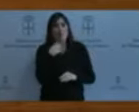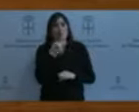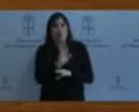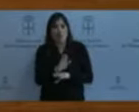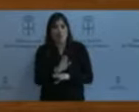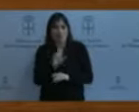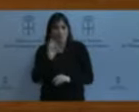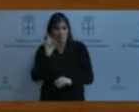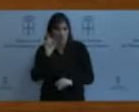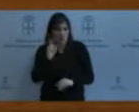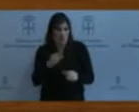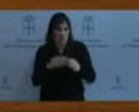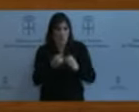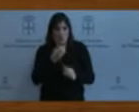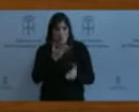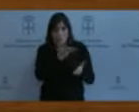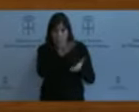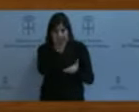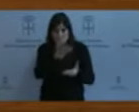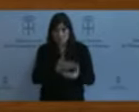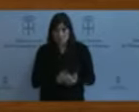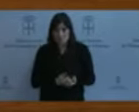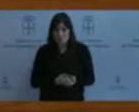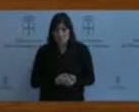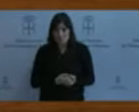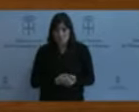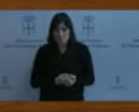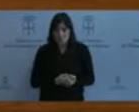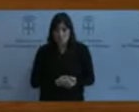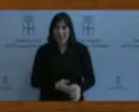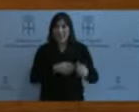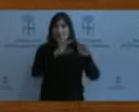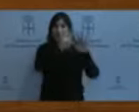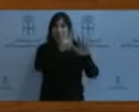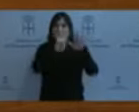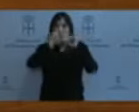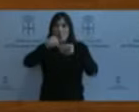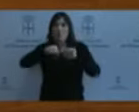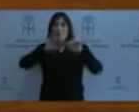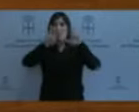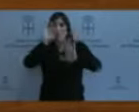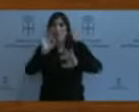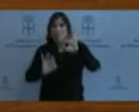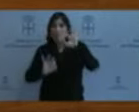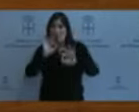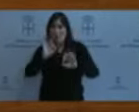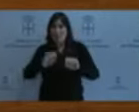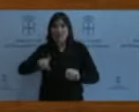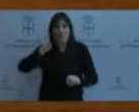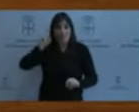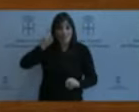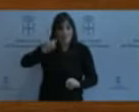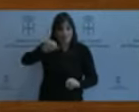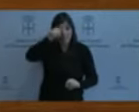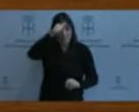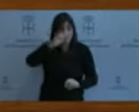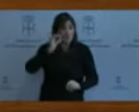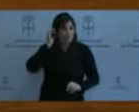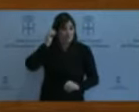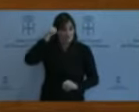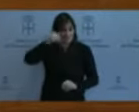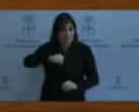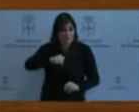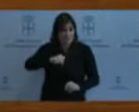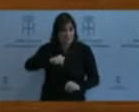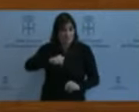¿Por qué el 99,9% de los maestros y los profesores en plenitud de